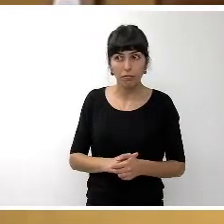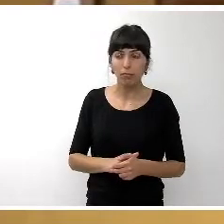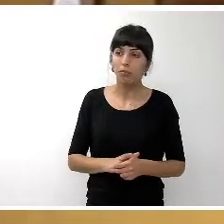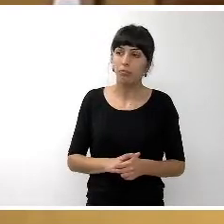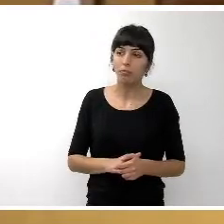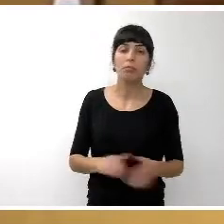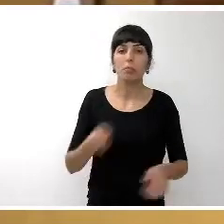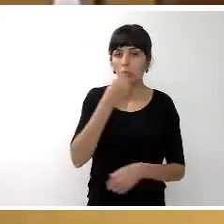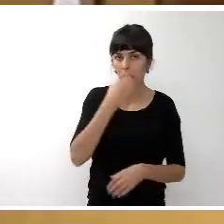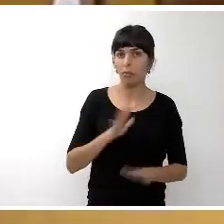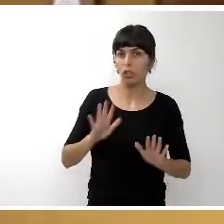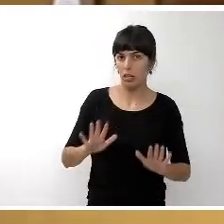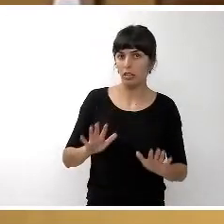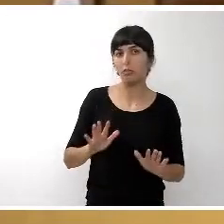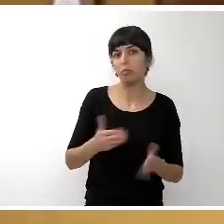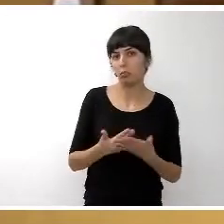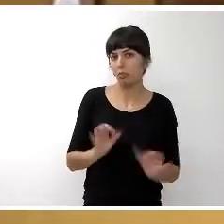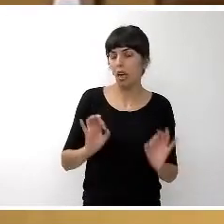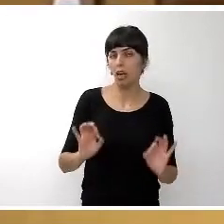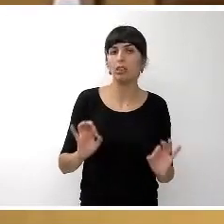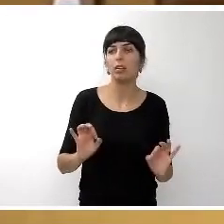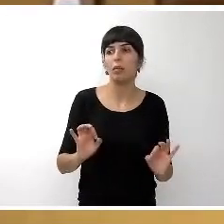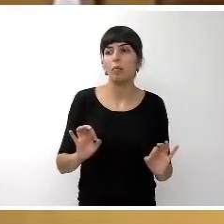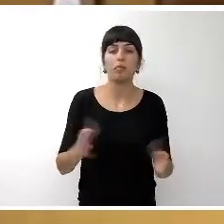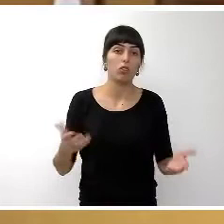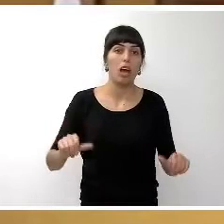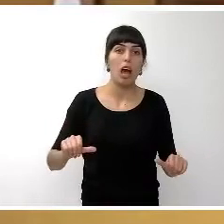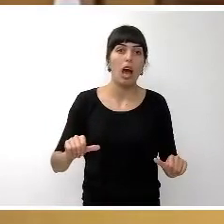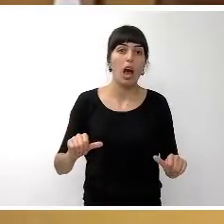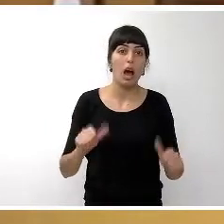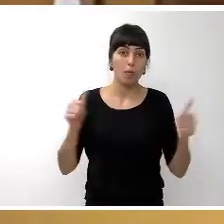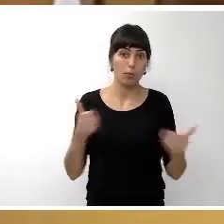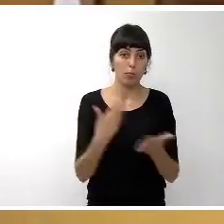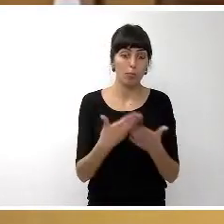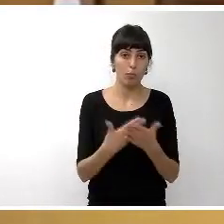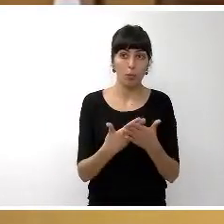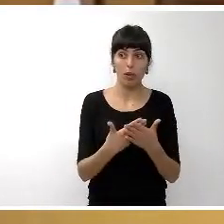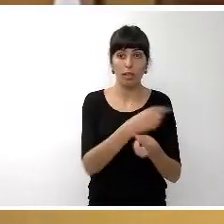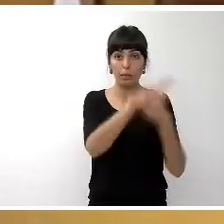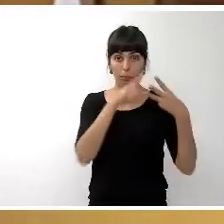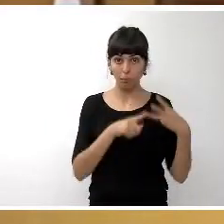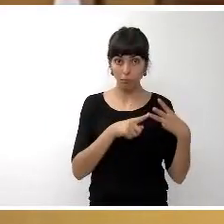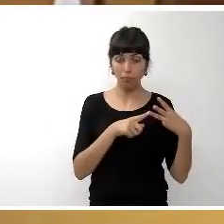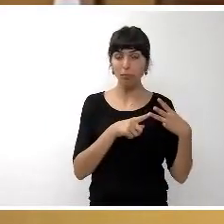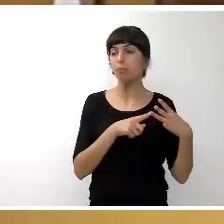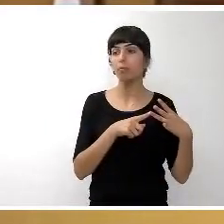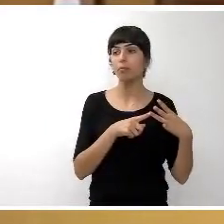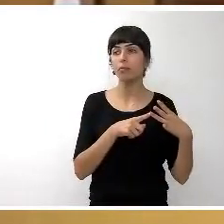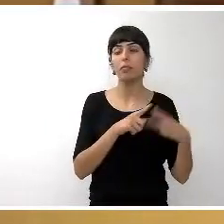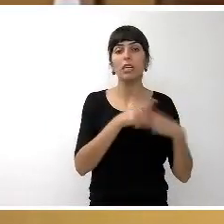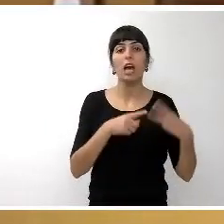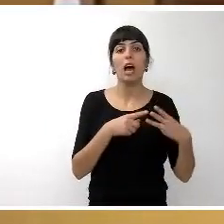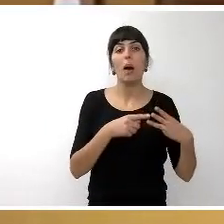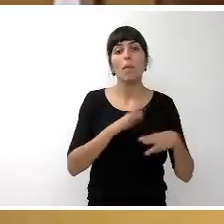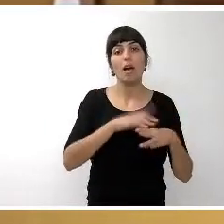Bien, pues lo dejamos entonces de esa manera, aprobando por tanto la propuesta que le va a la Comisión Plenaria en favor de la